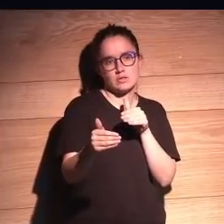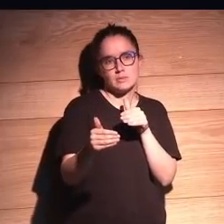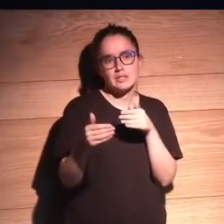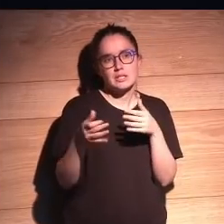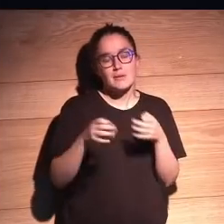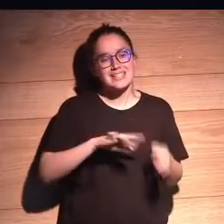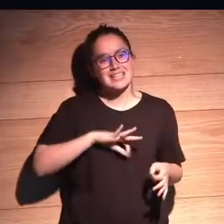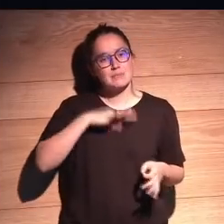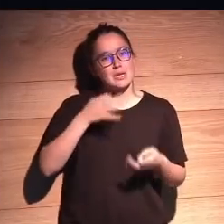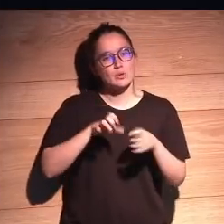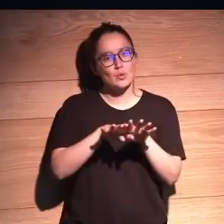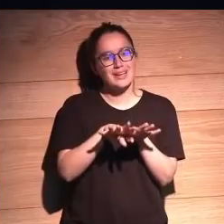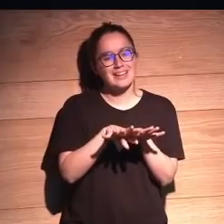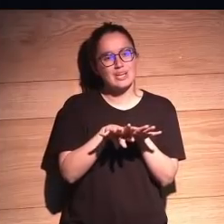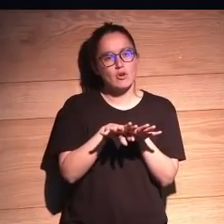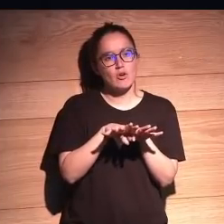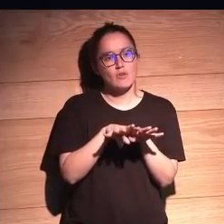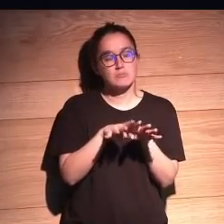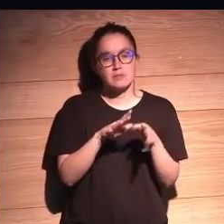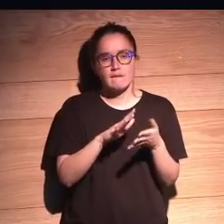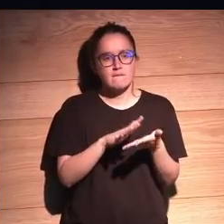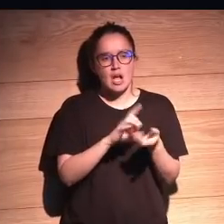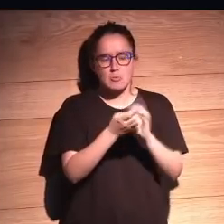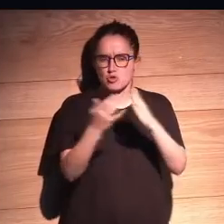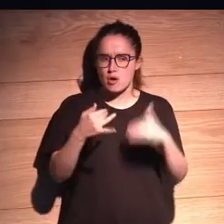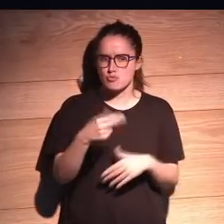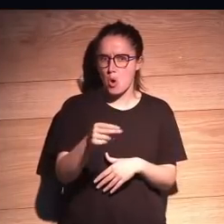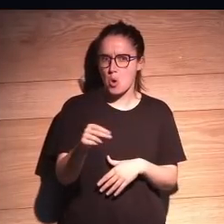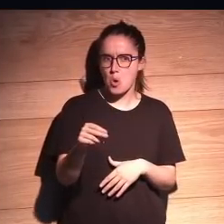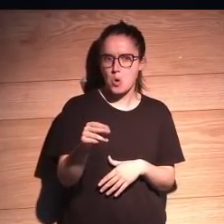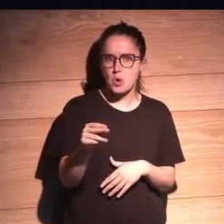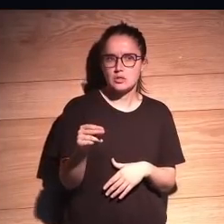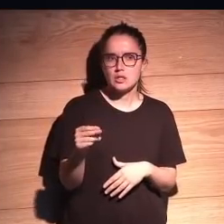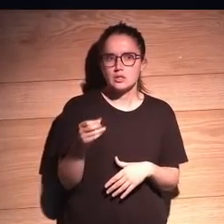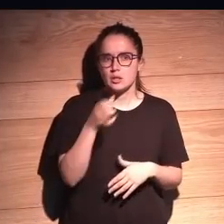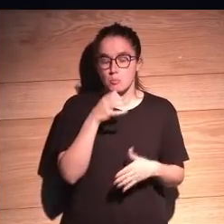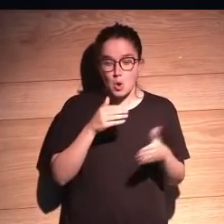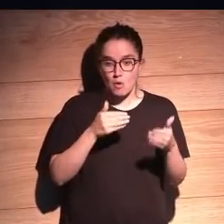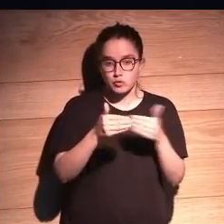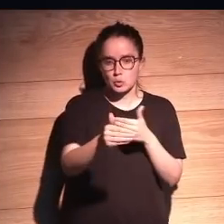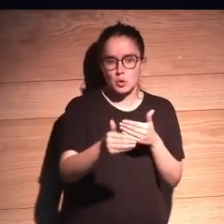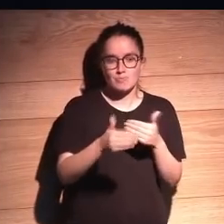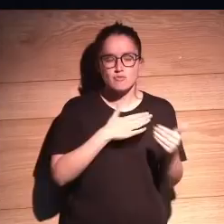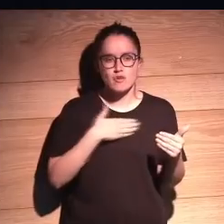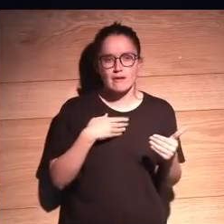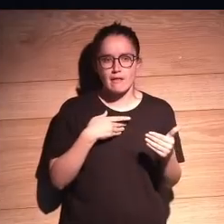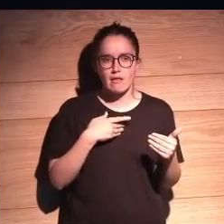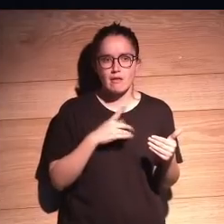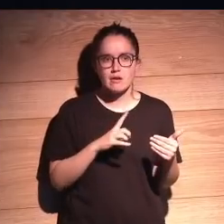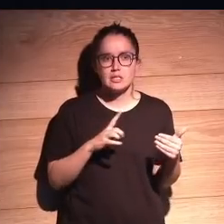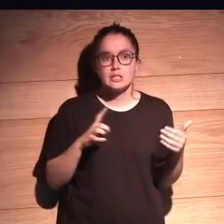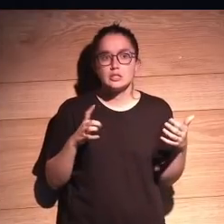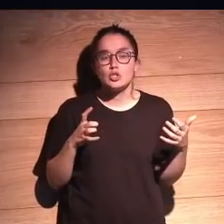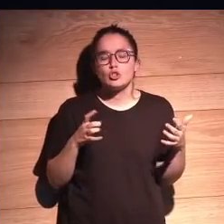Tenemos ese espíritu crítico de negar el cambio en todos los sentidos. Ni por lo que viene, ni dejar de lo que tenemos, ¿no?